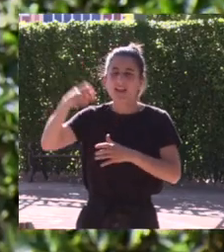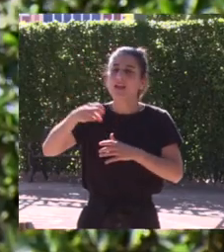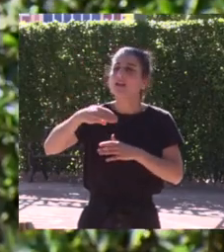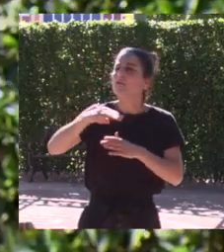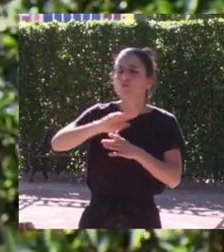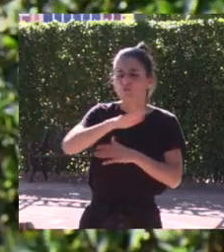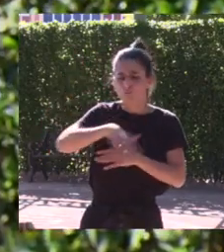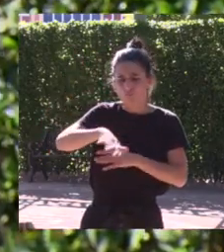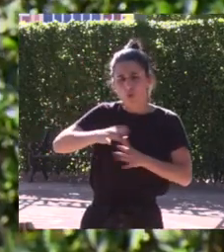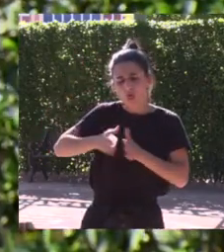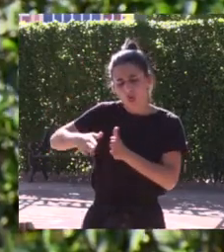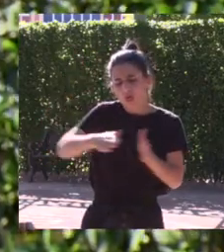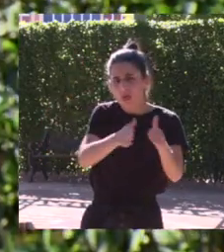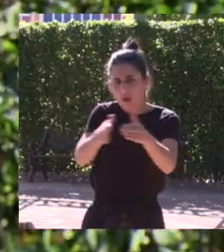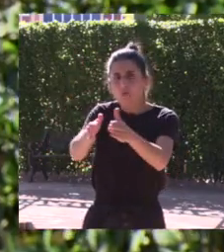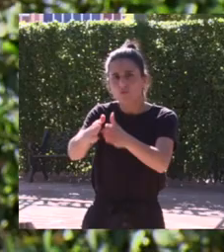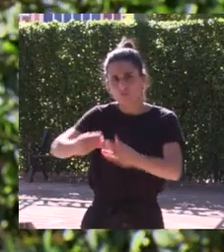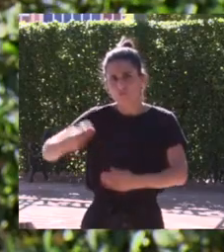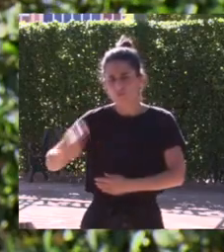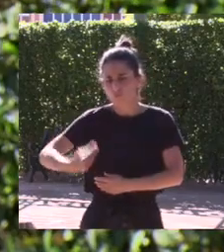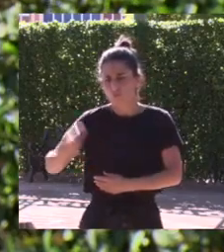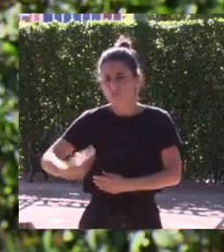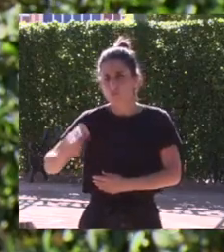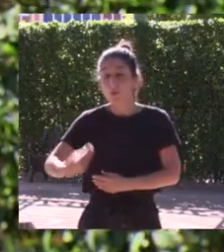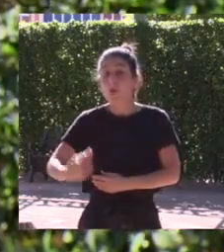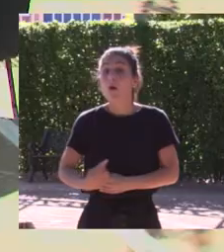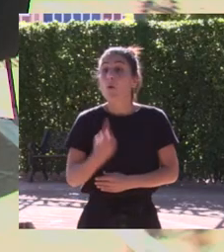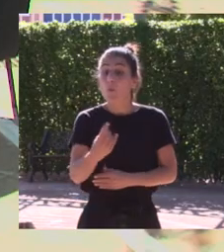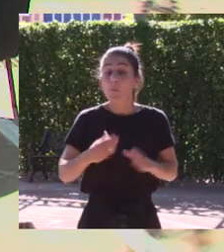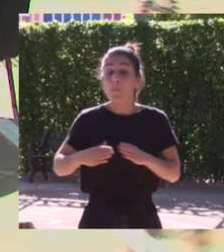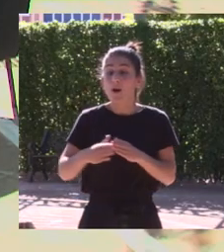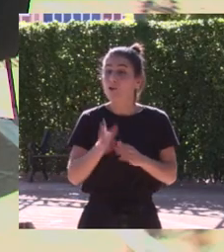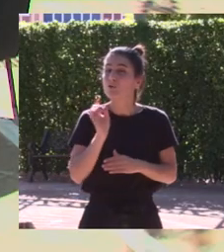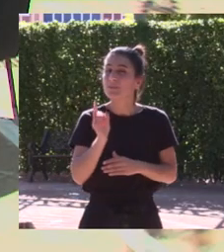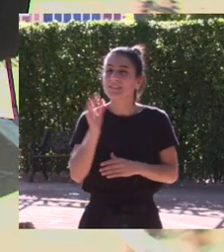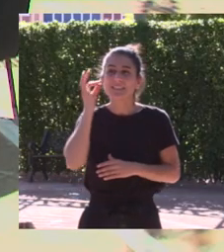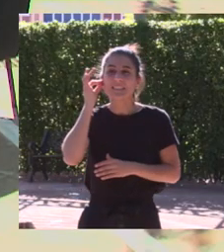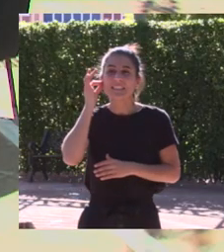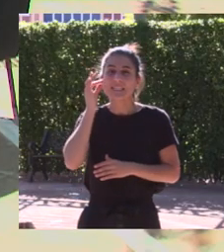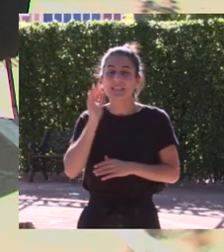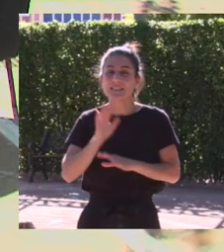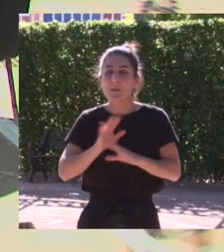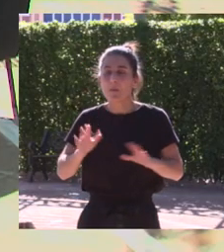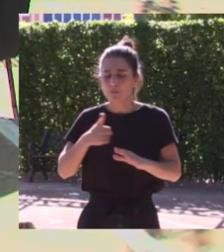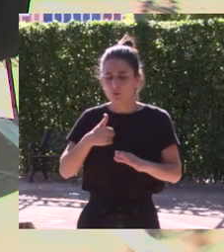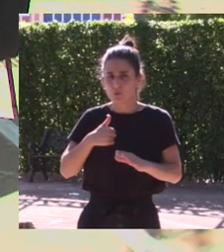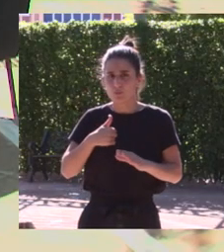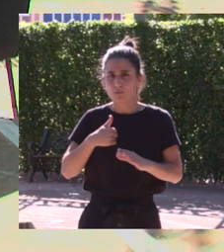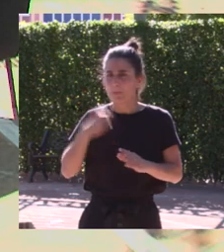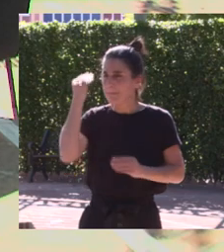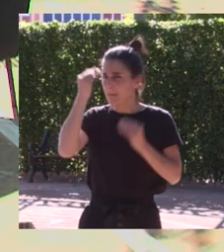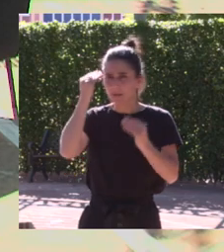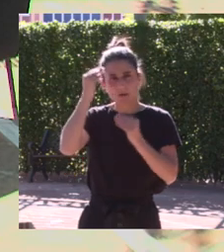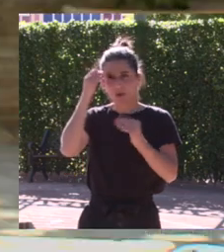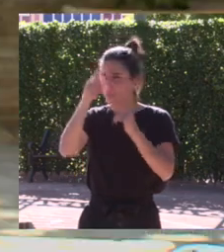Valencia había un circuito bastante potente había algún barco solo de chicas pero yo